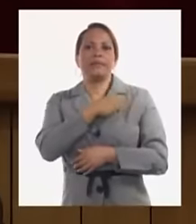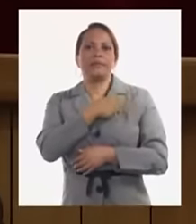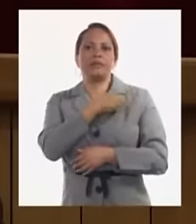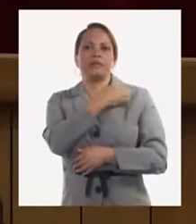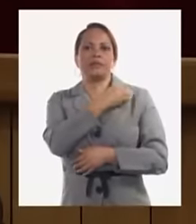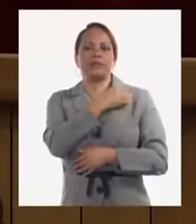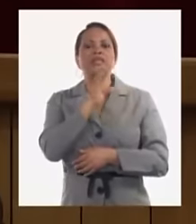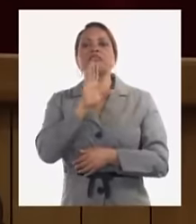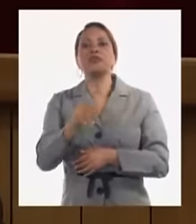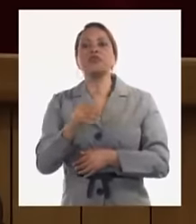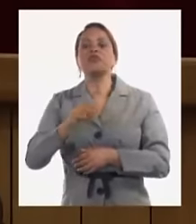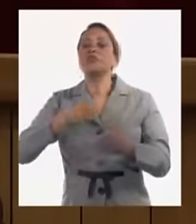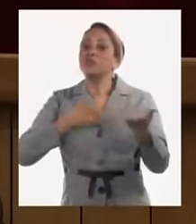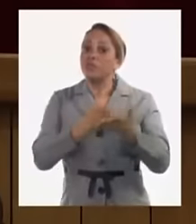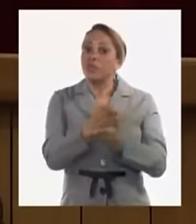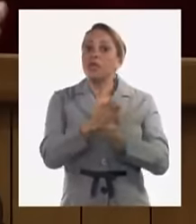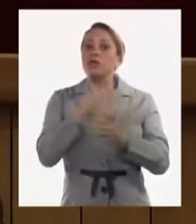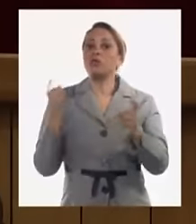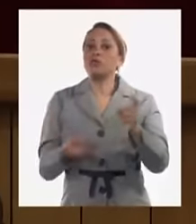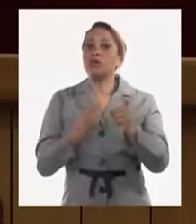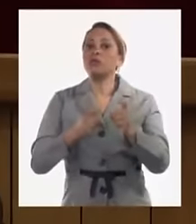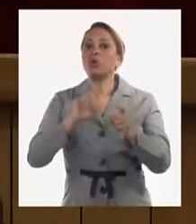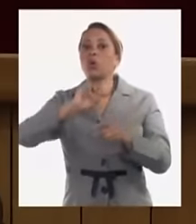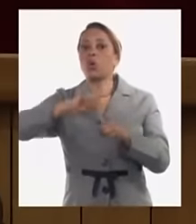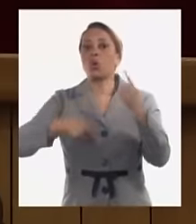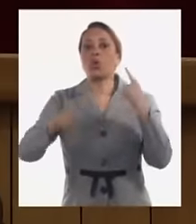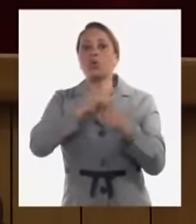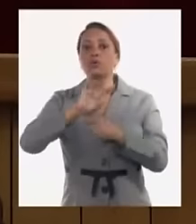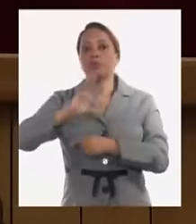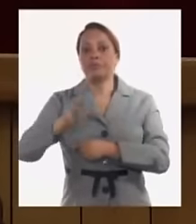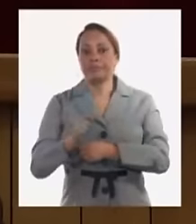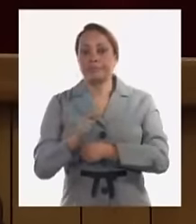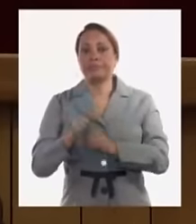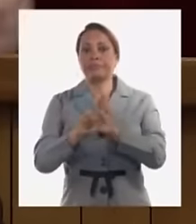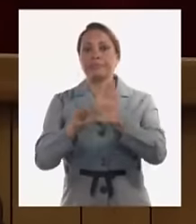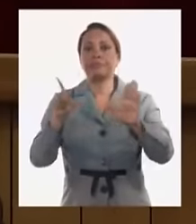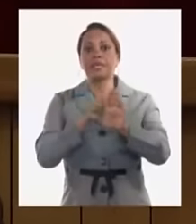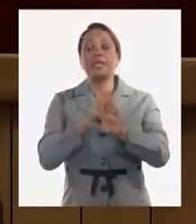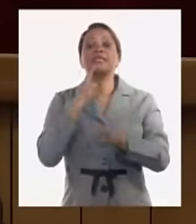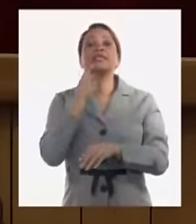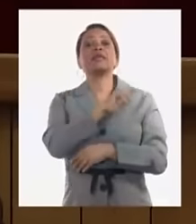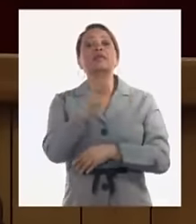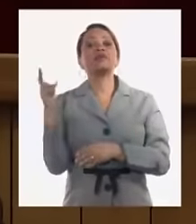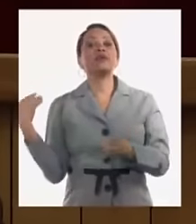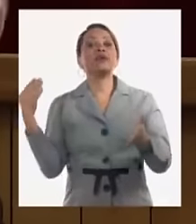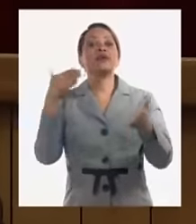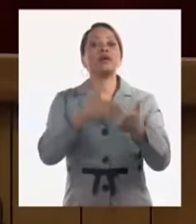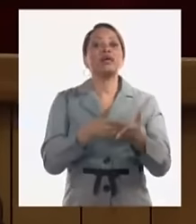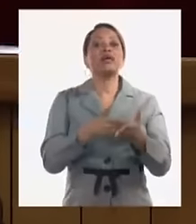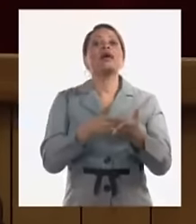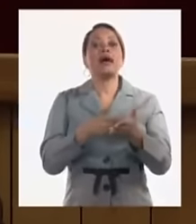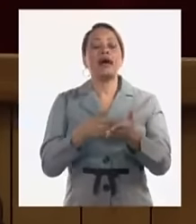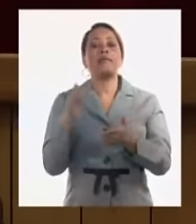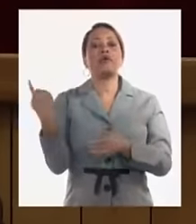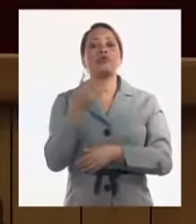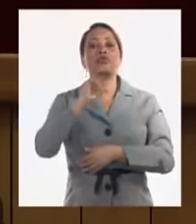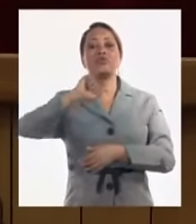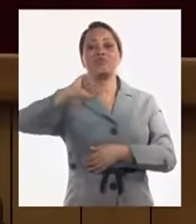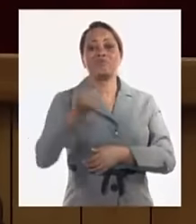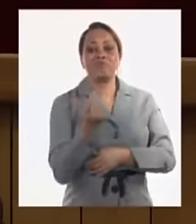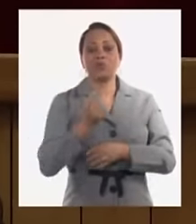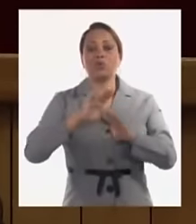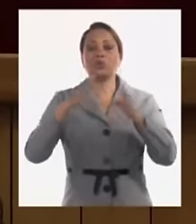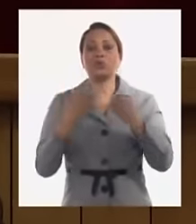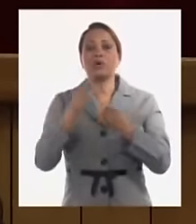enfrentando la corrupción dice fíjense que si esta revolución ha llegado hasta aquí es porque tuvimos manos y duras con todos los que